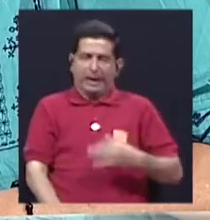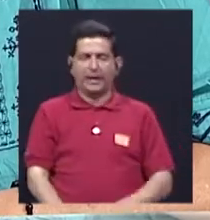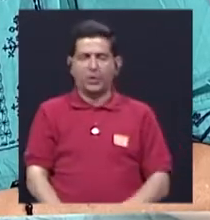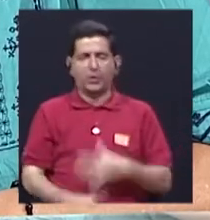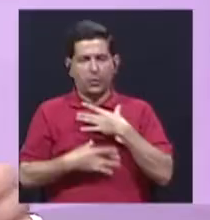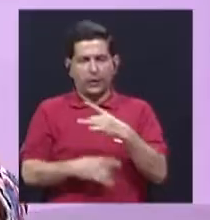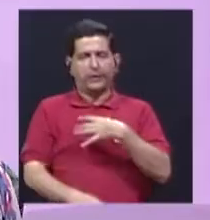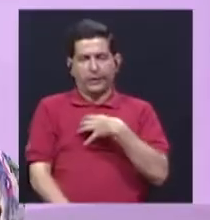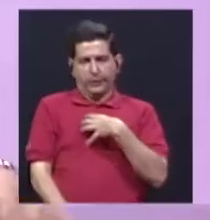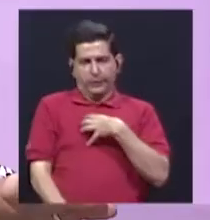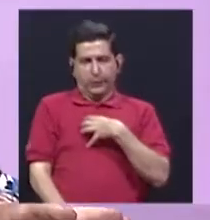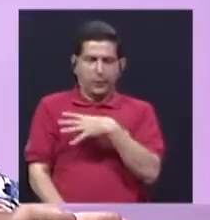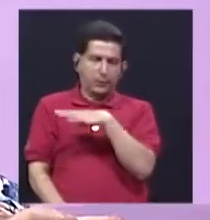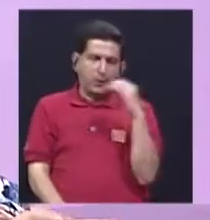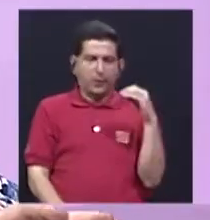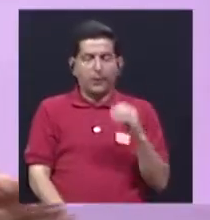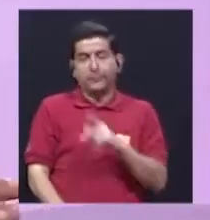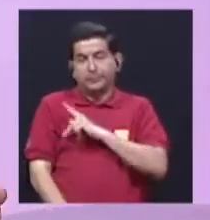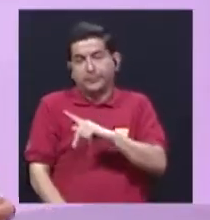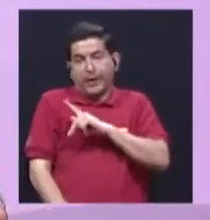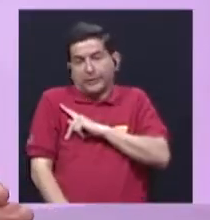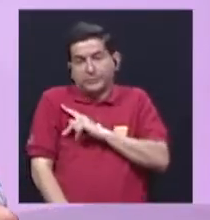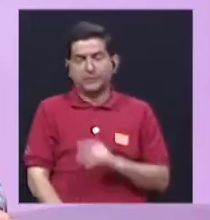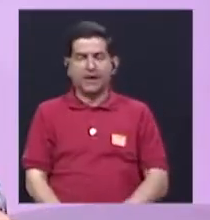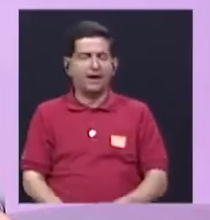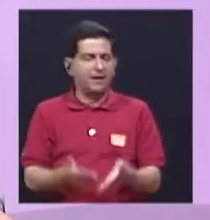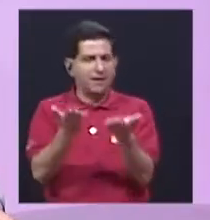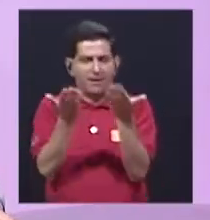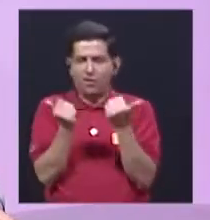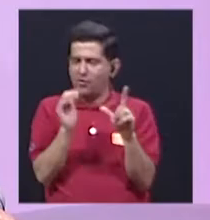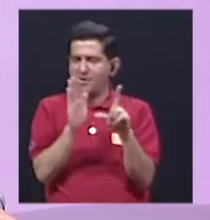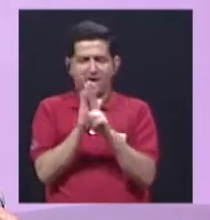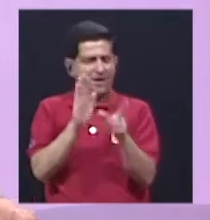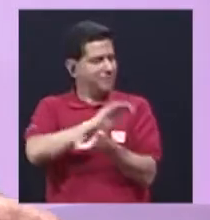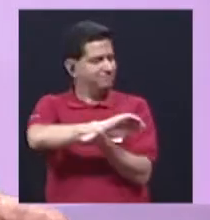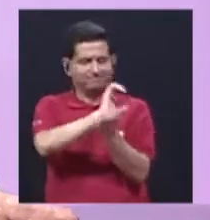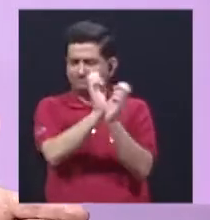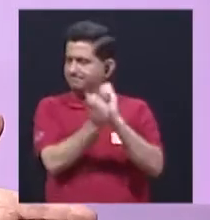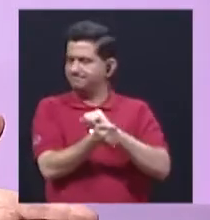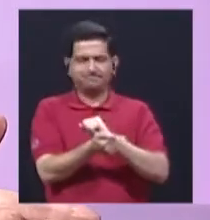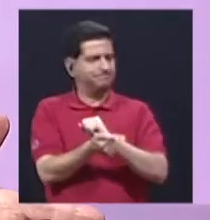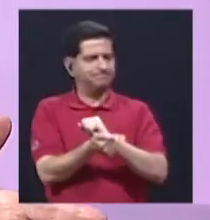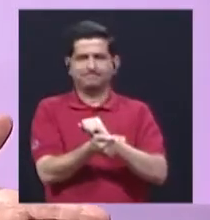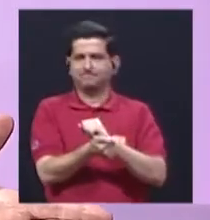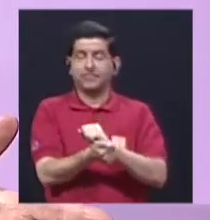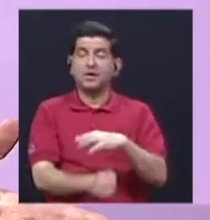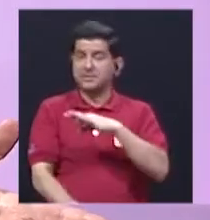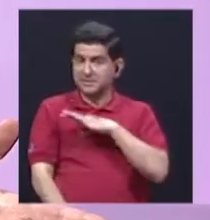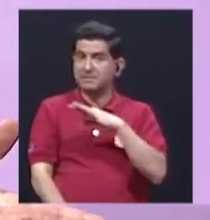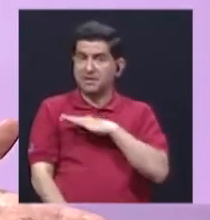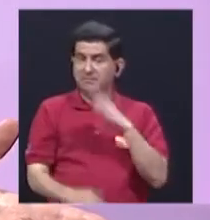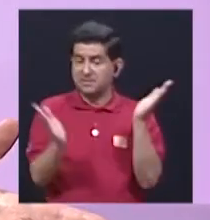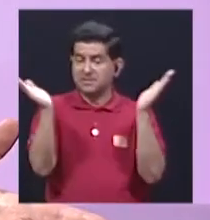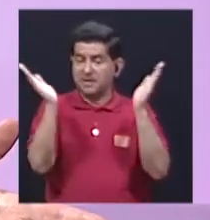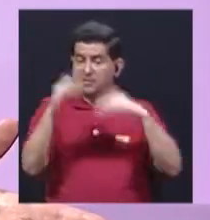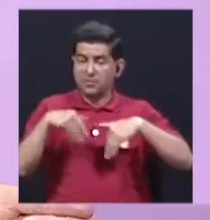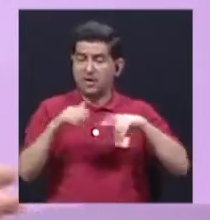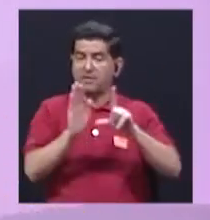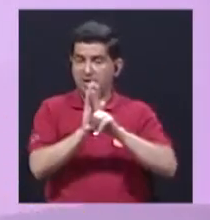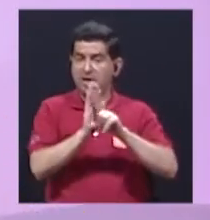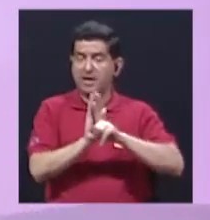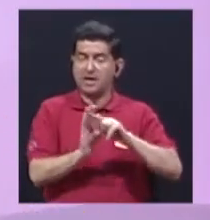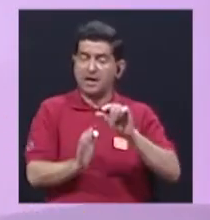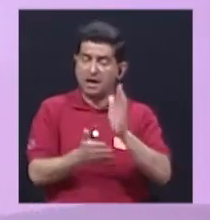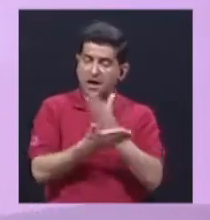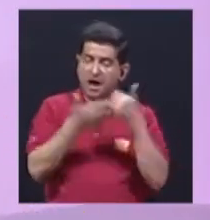por intereses propios o por intereses particulares no quisieran que la legislación cambiara. hay quienes se benefician de que no existan leyes, mientras